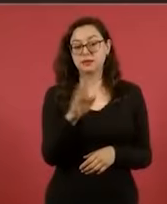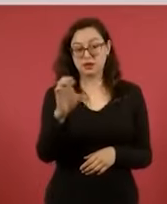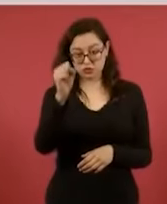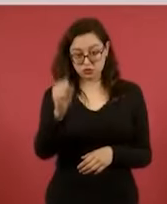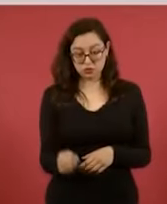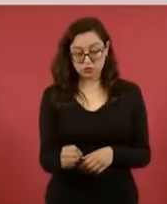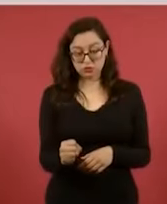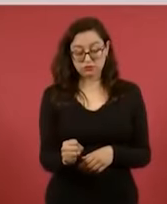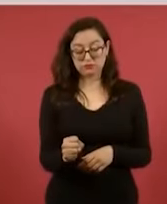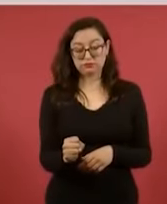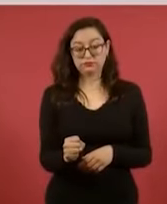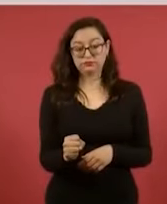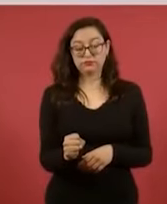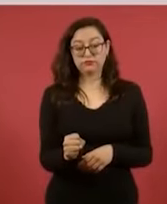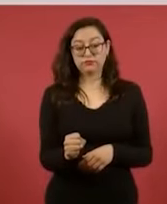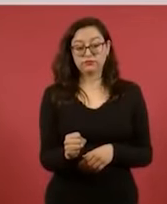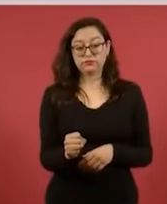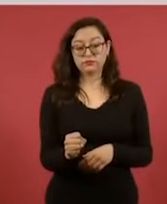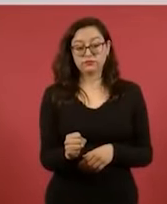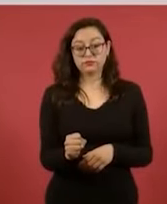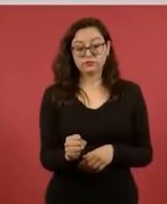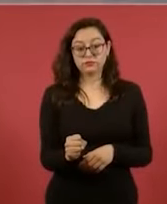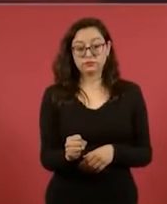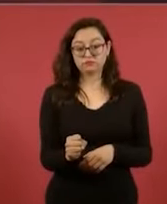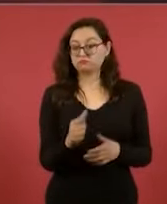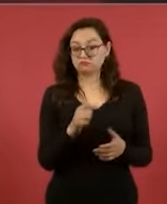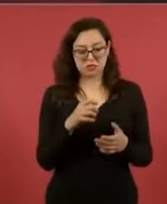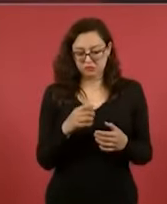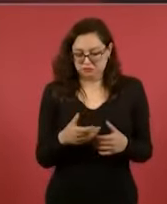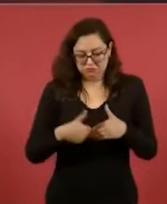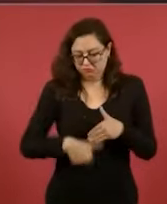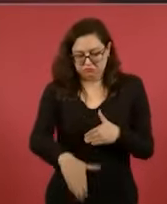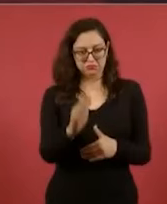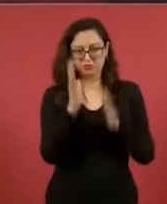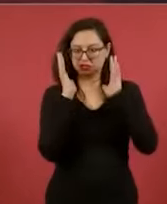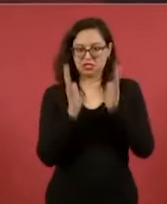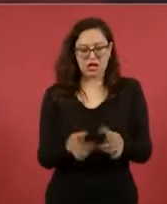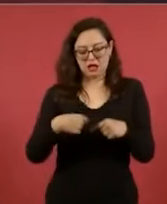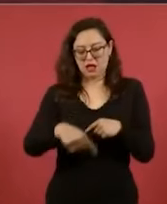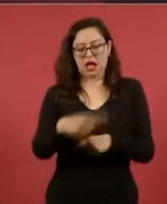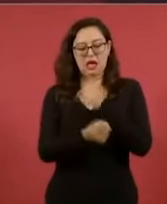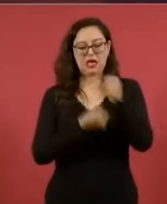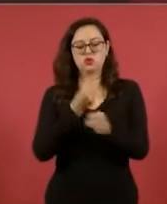Baja California Sur ya está garantizado este año.